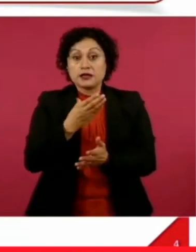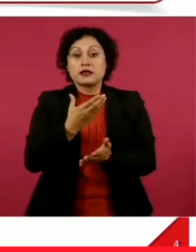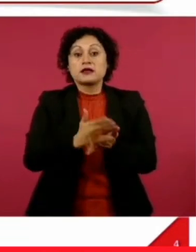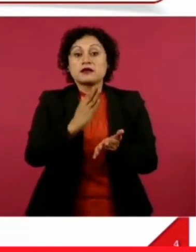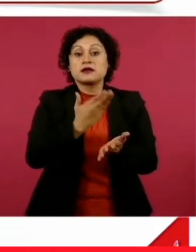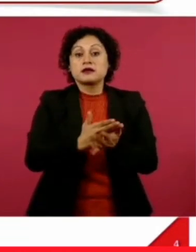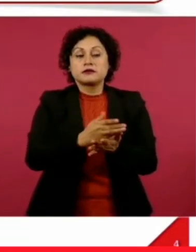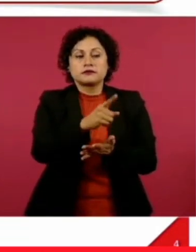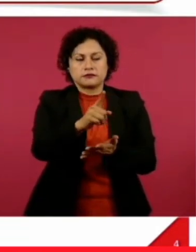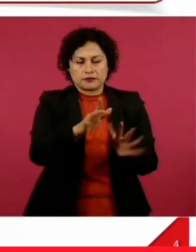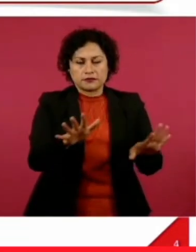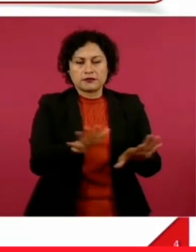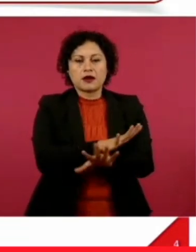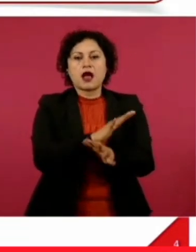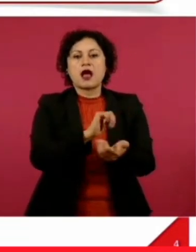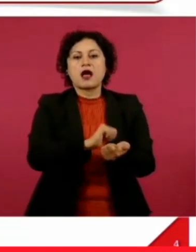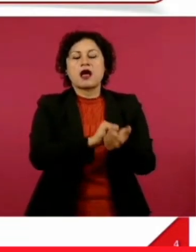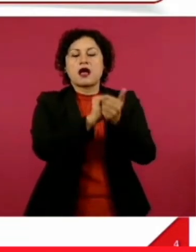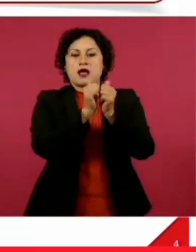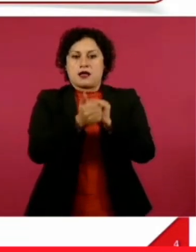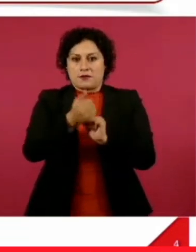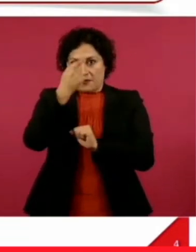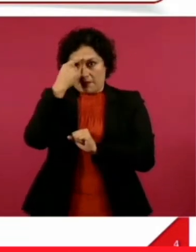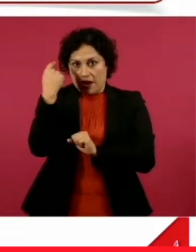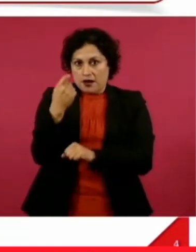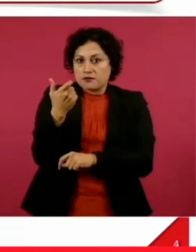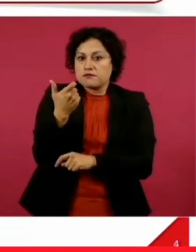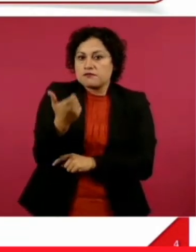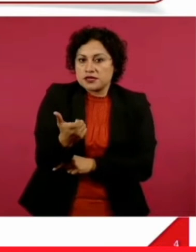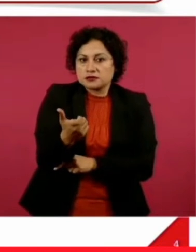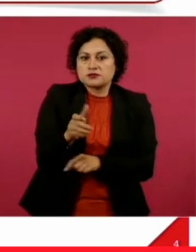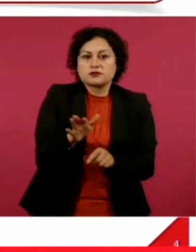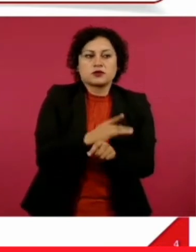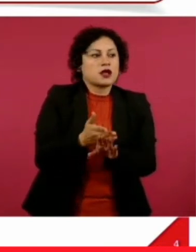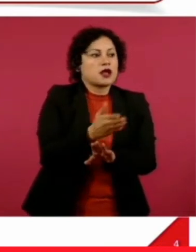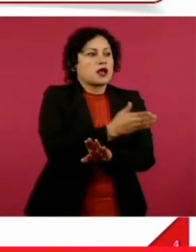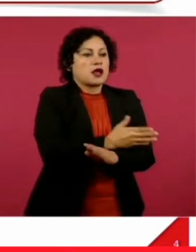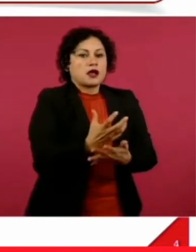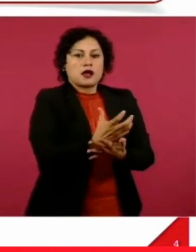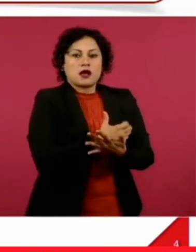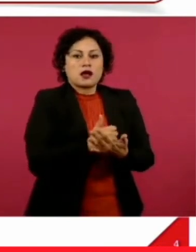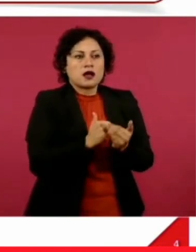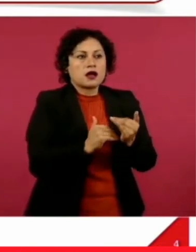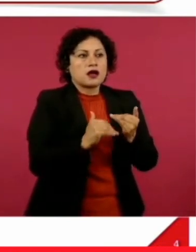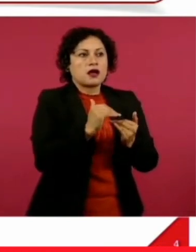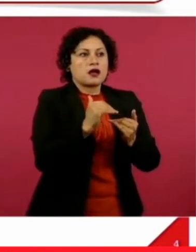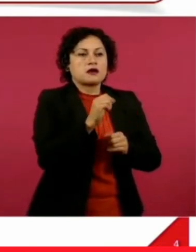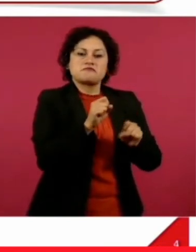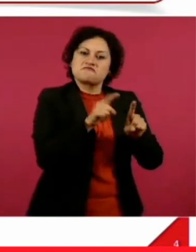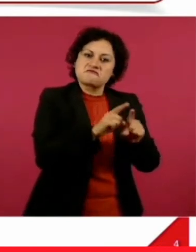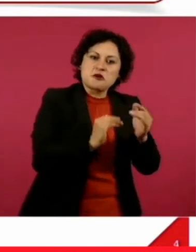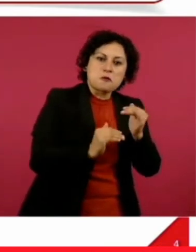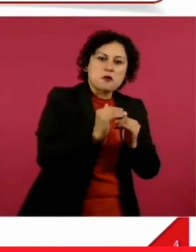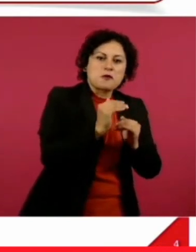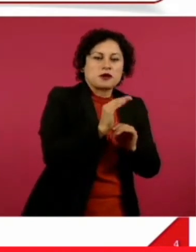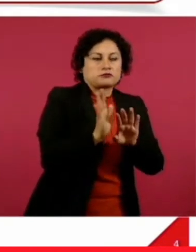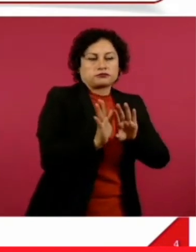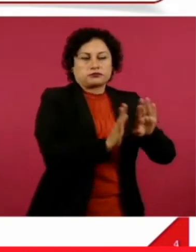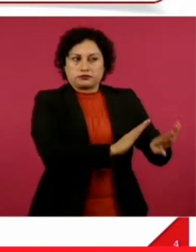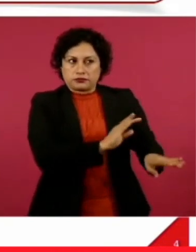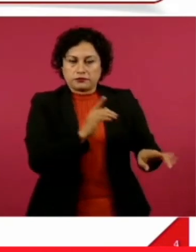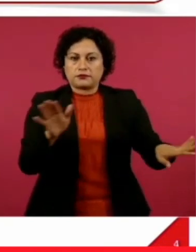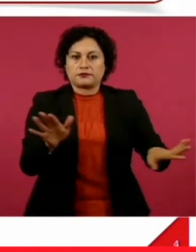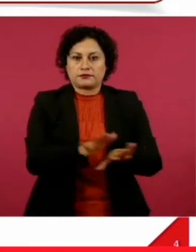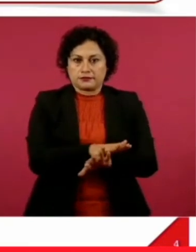conviertan a pesos para que deje de aumentar ese crédito. Finalmente, presidente, en el caso de Sonora se han